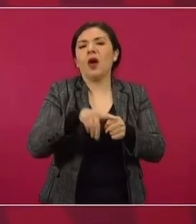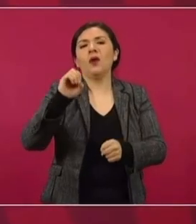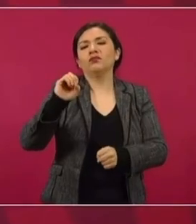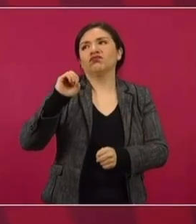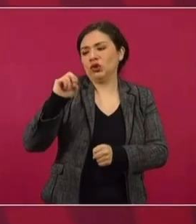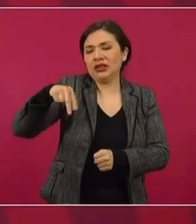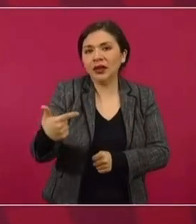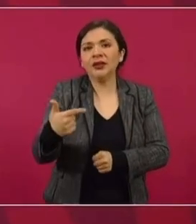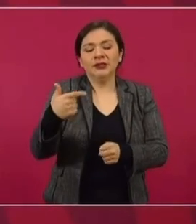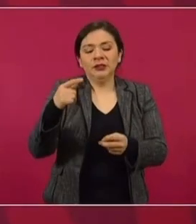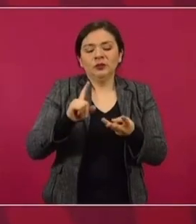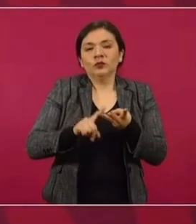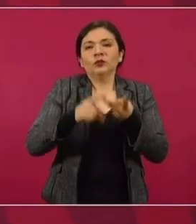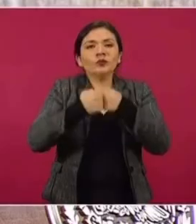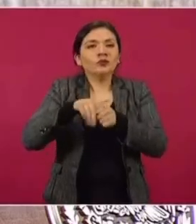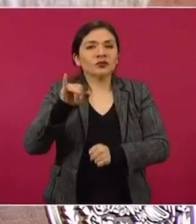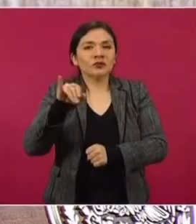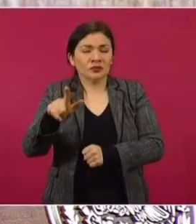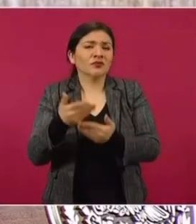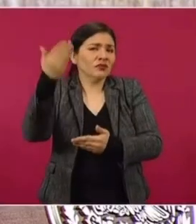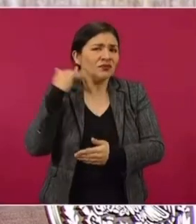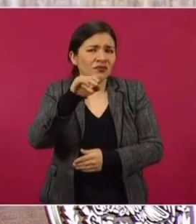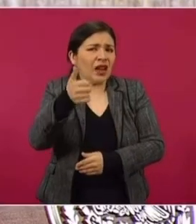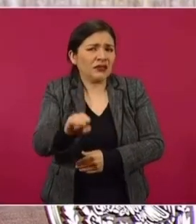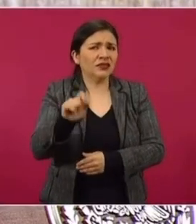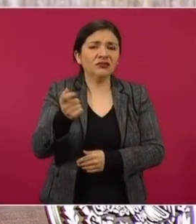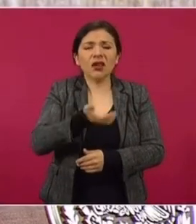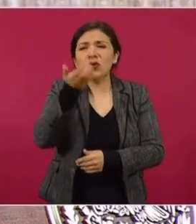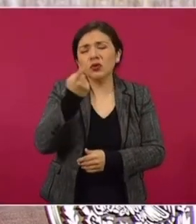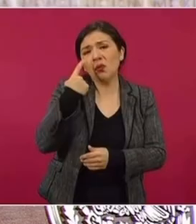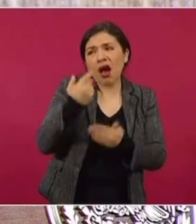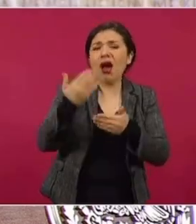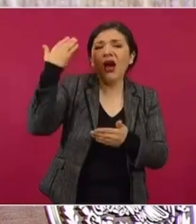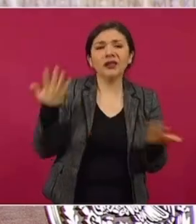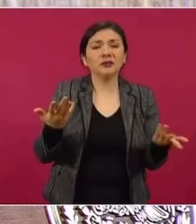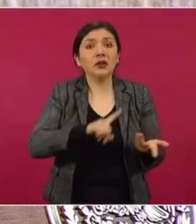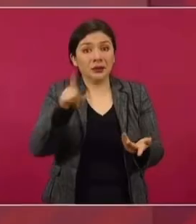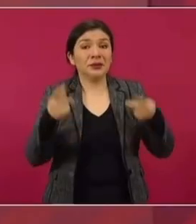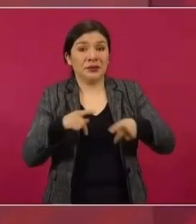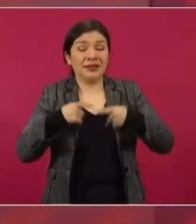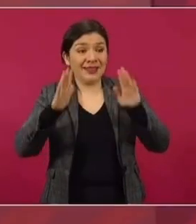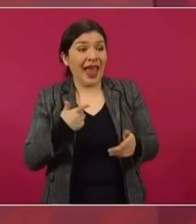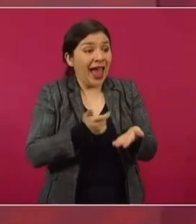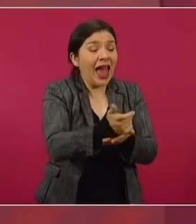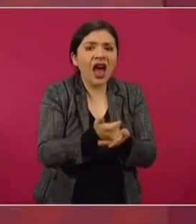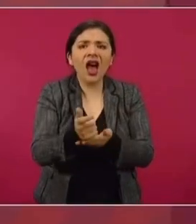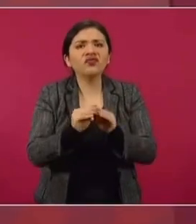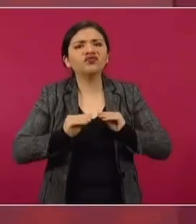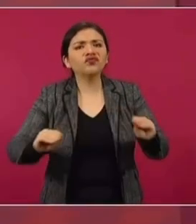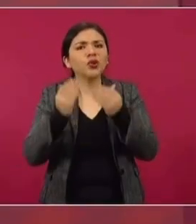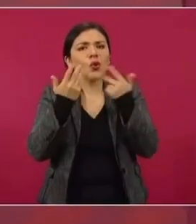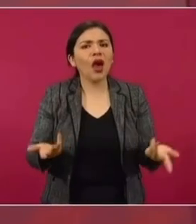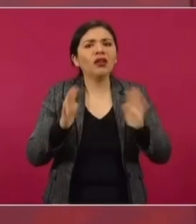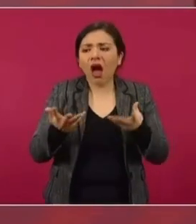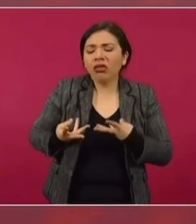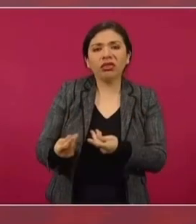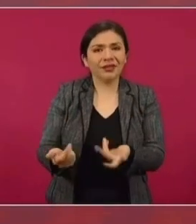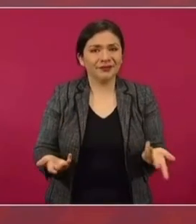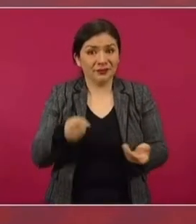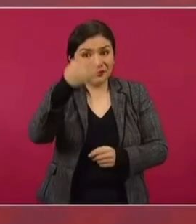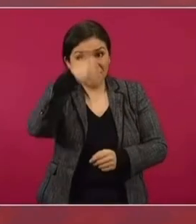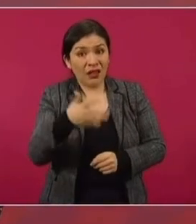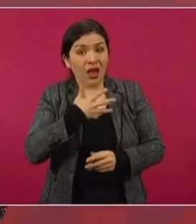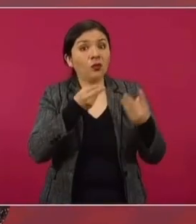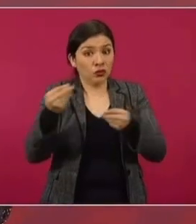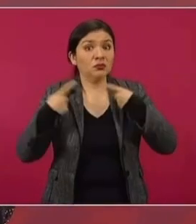organizaciones no gubernamentales o de la llamada sociedad civil, porque todo era así antes. Y al final no le llegaba el apoyo a la gente. Y saben que